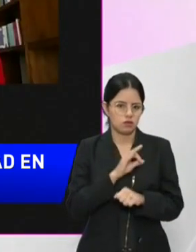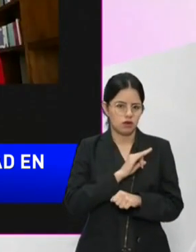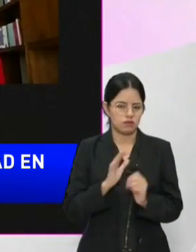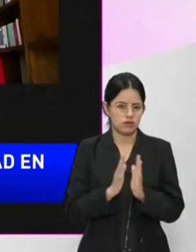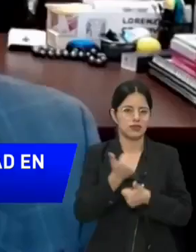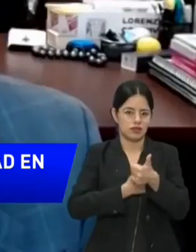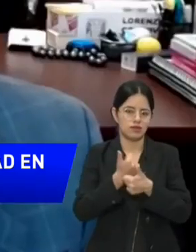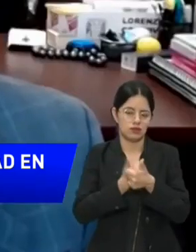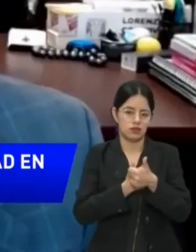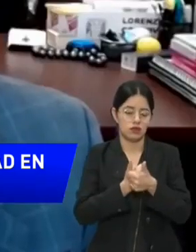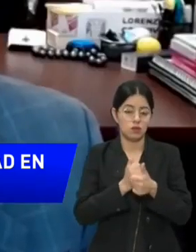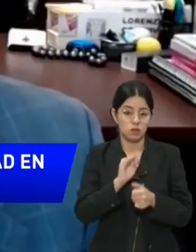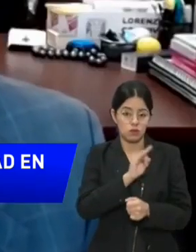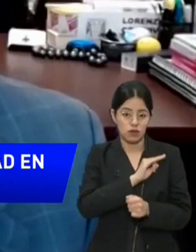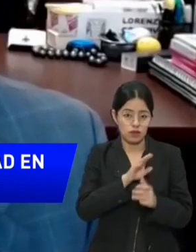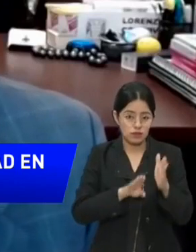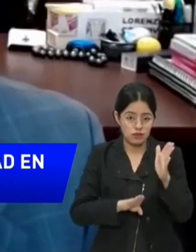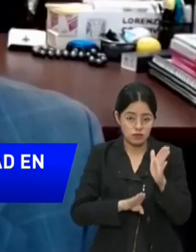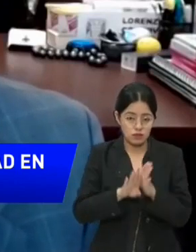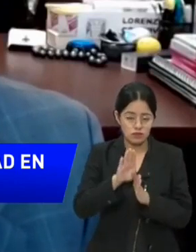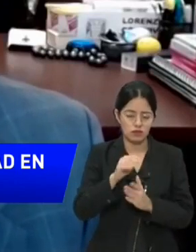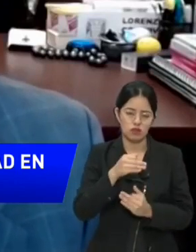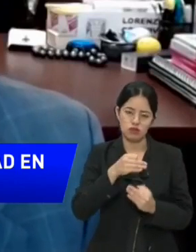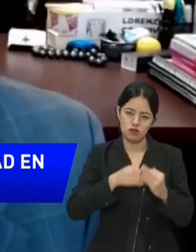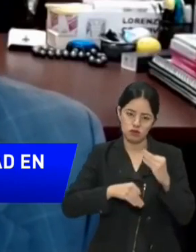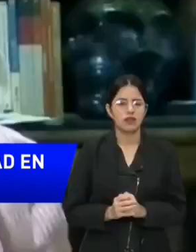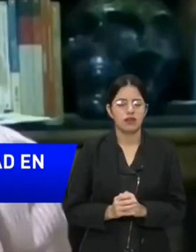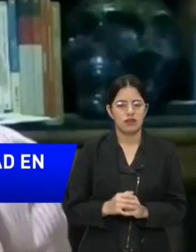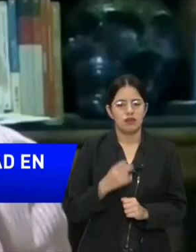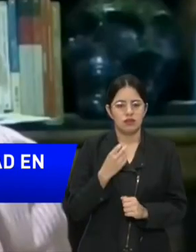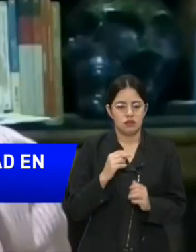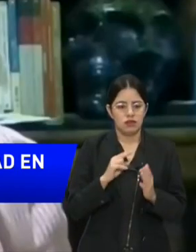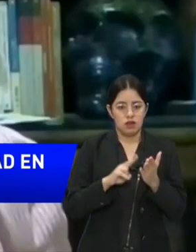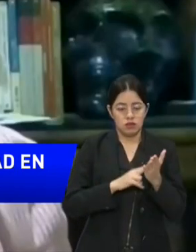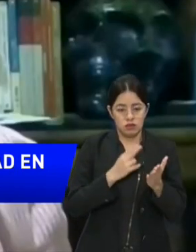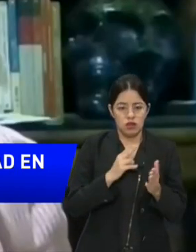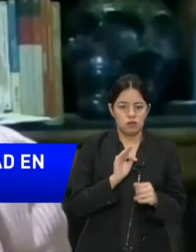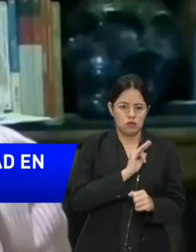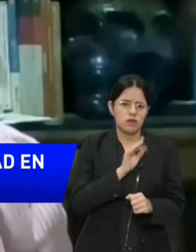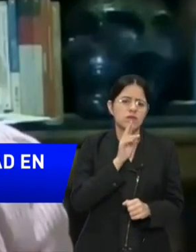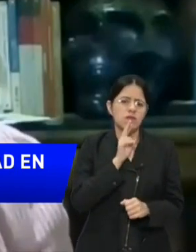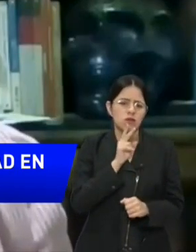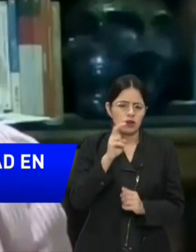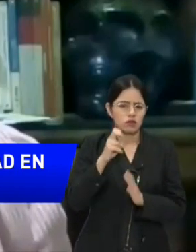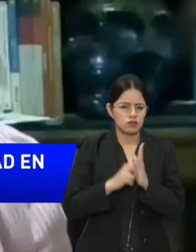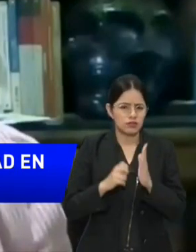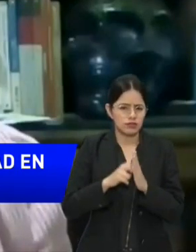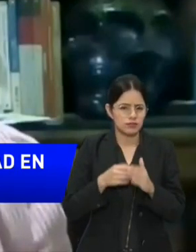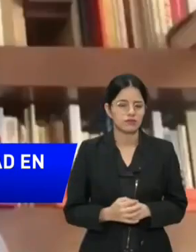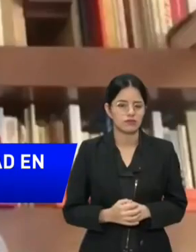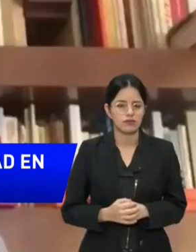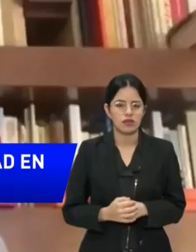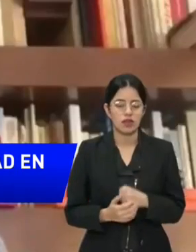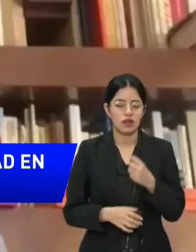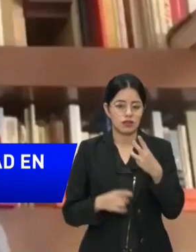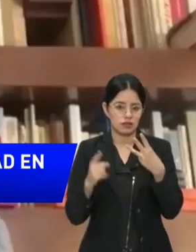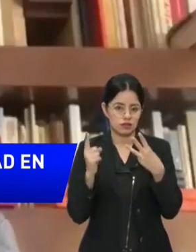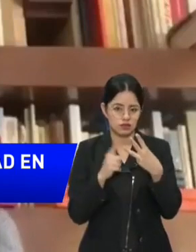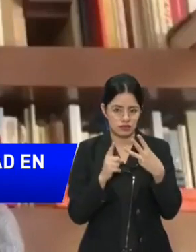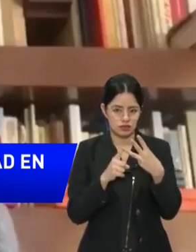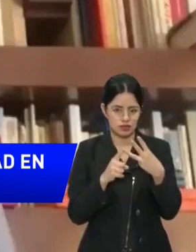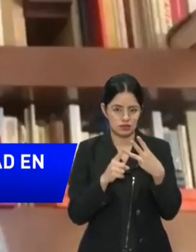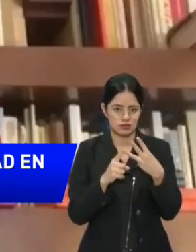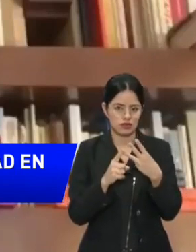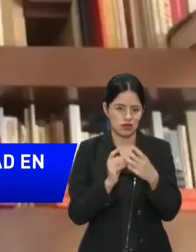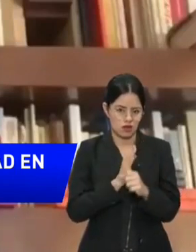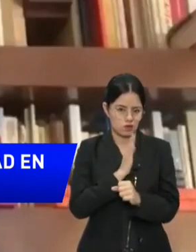de las mujeres en contextos libres de violencia. El consejero presidente del INE, Lorenzo Córdoba, aseguró que este acuerdo es un reconocimiento al trabajo de